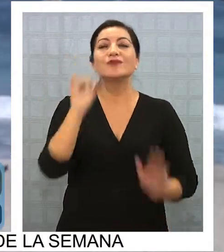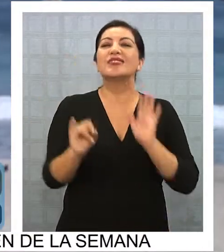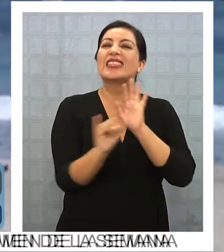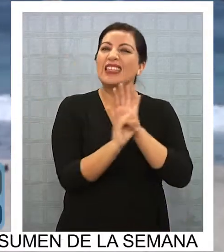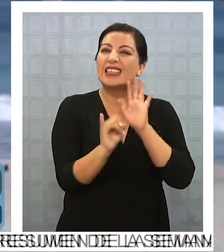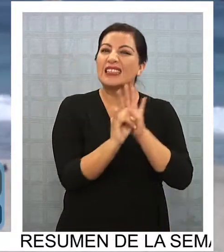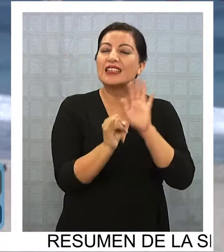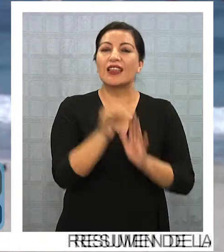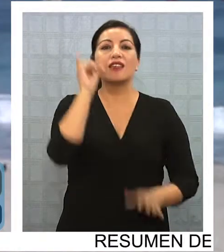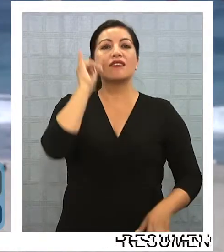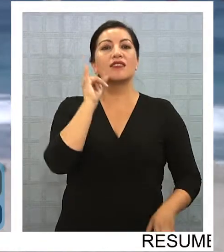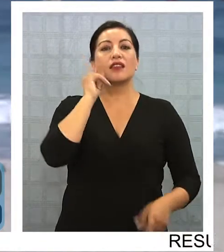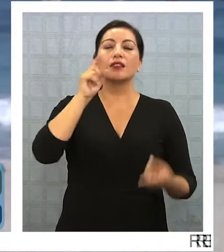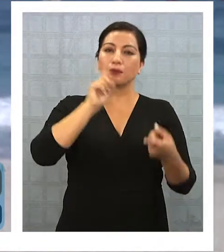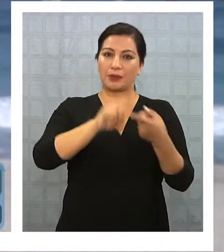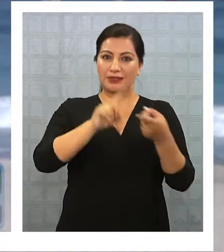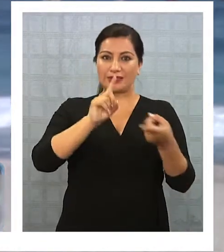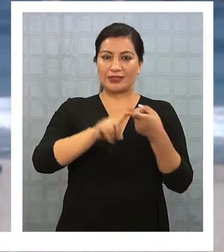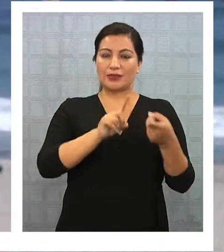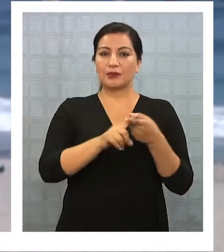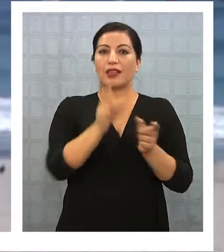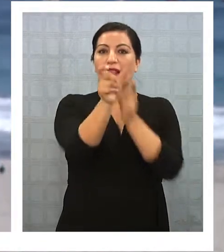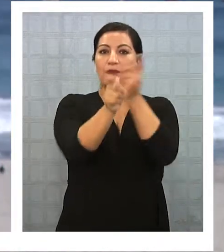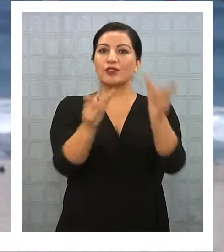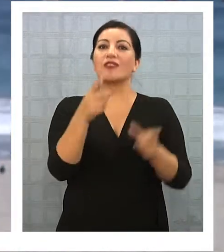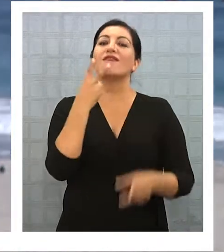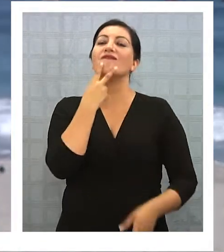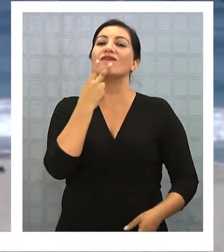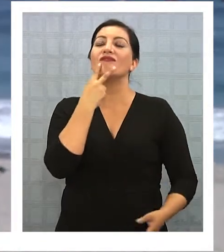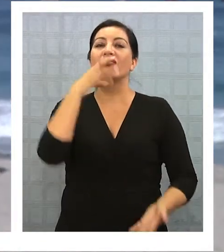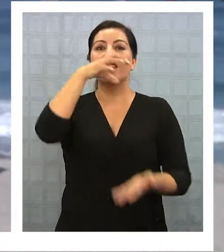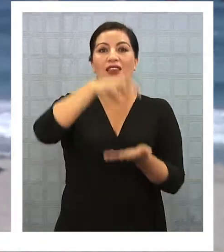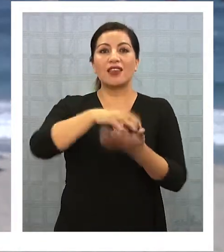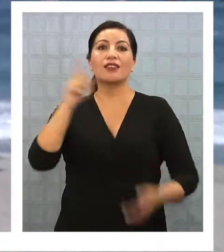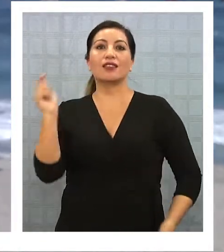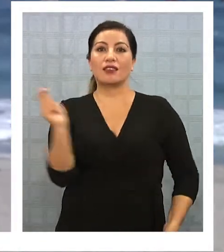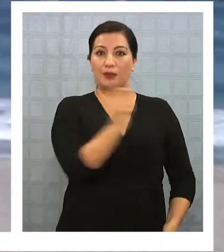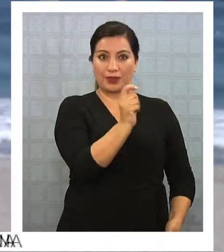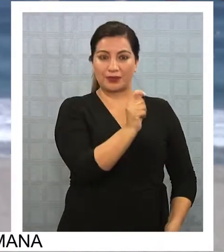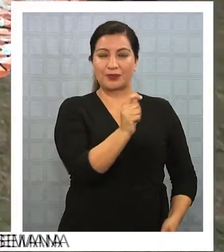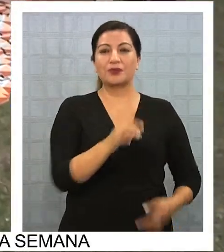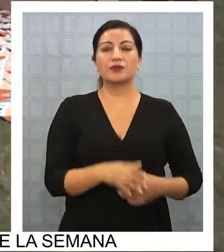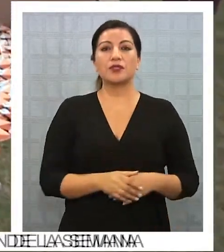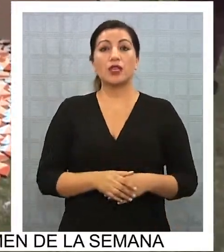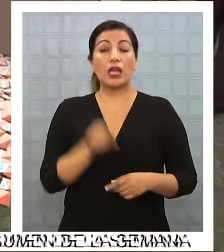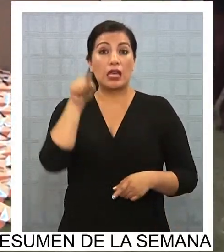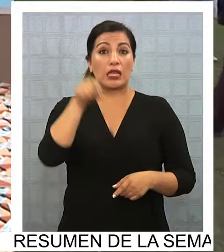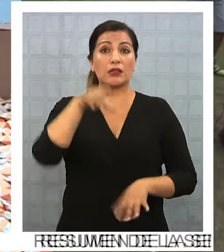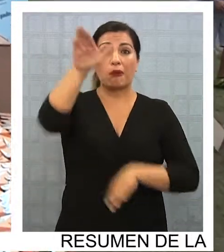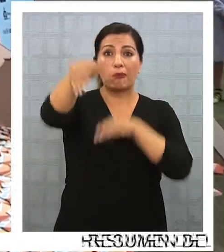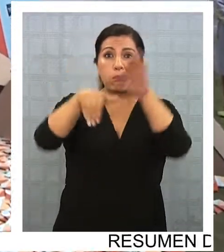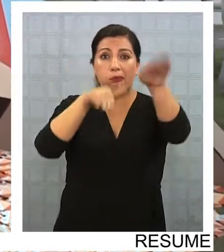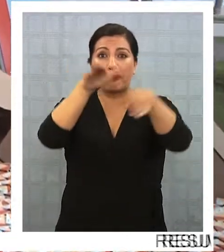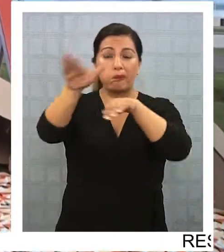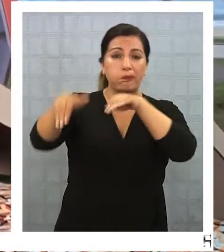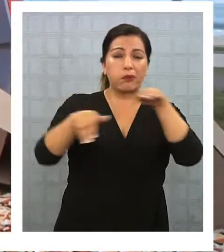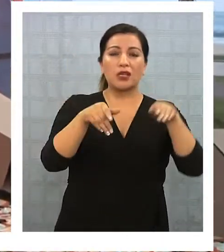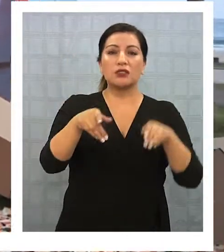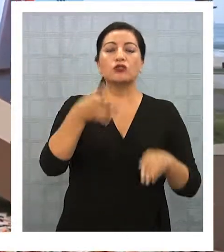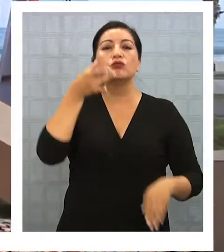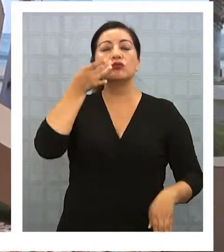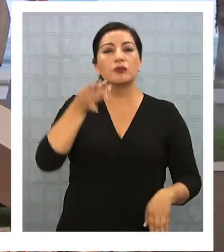y levantarla gracias a la participación de los habitantes de la región de Tarapacá. Esta convocatoria no está